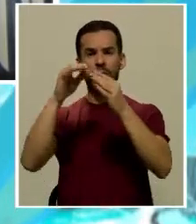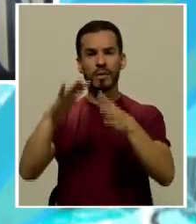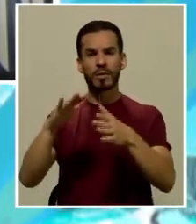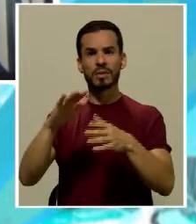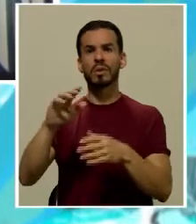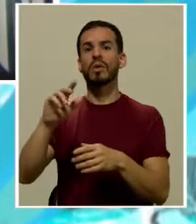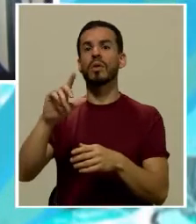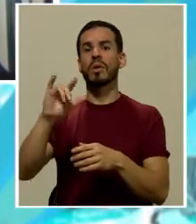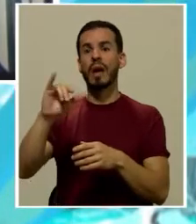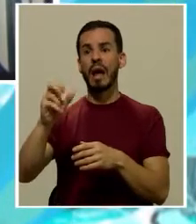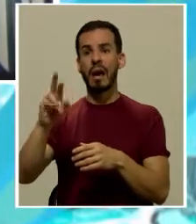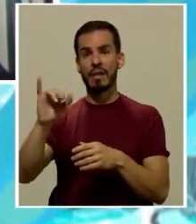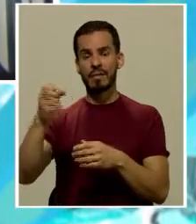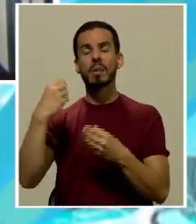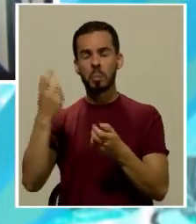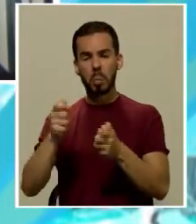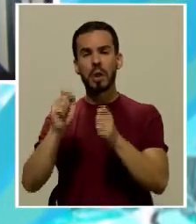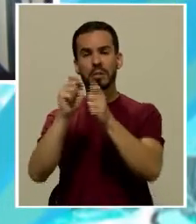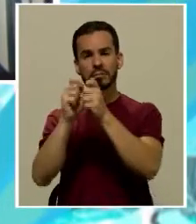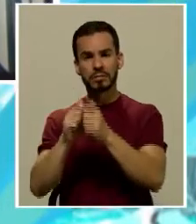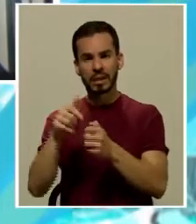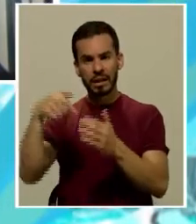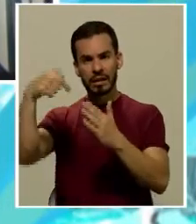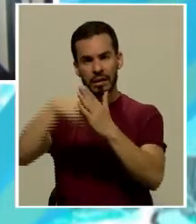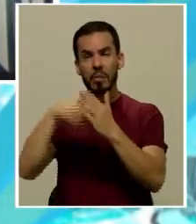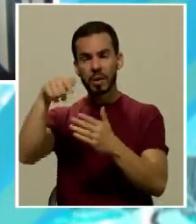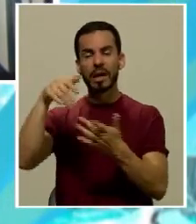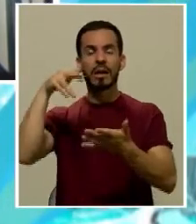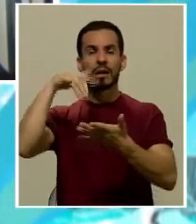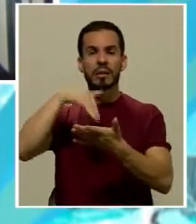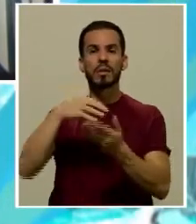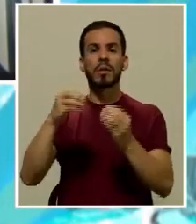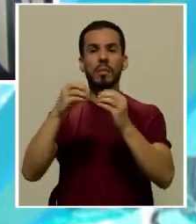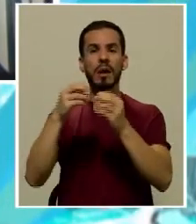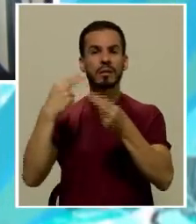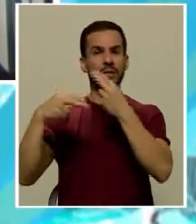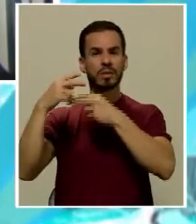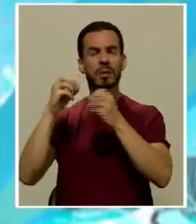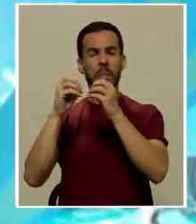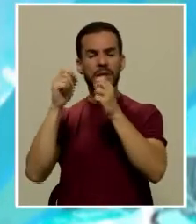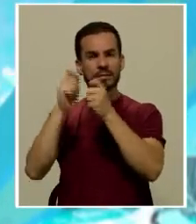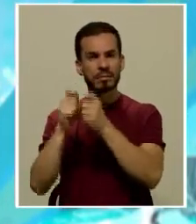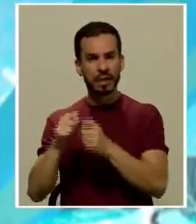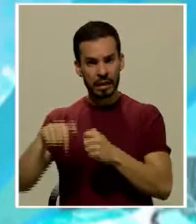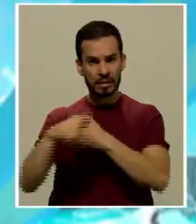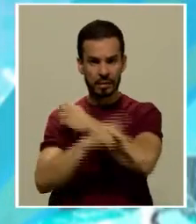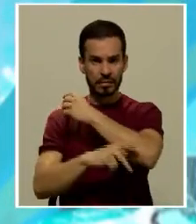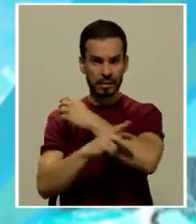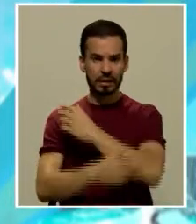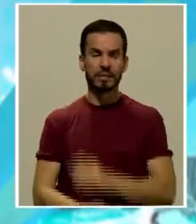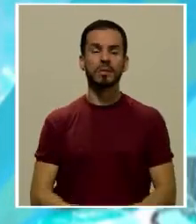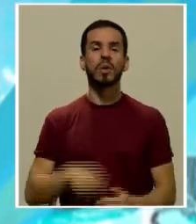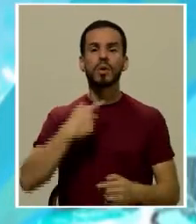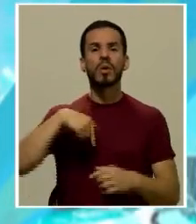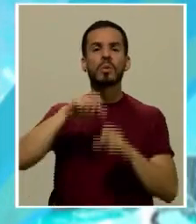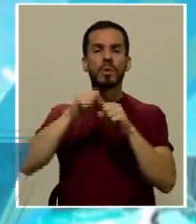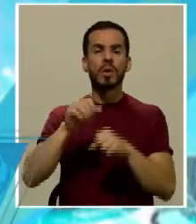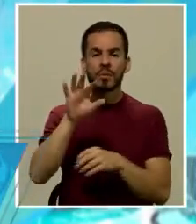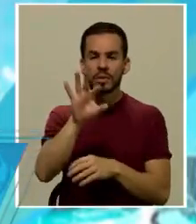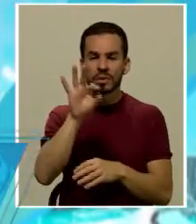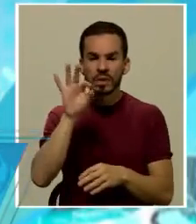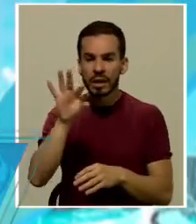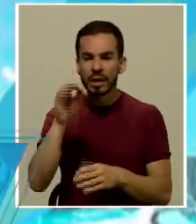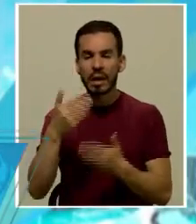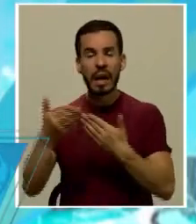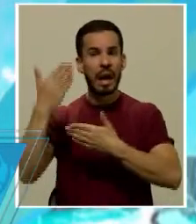Llobet puede aclarar esto de manera muy detallada porque es quien ha hecho estudios históricos más detallados en este país, podemos encontrar